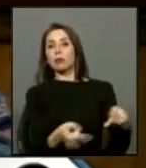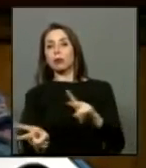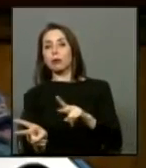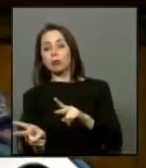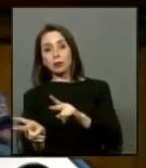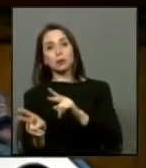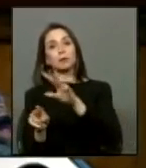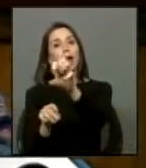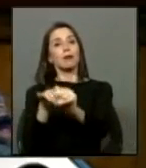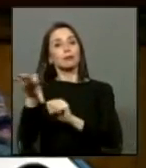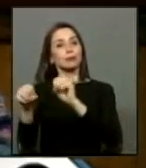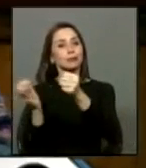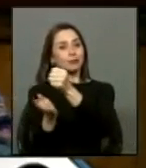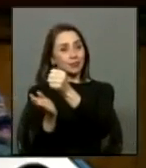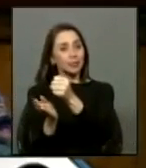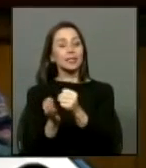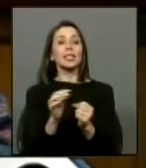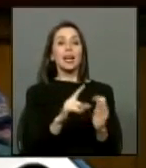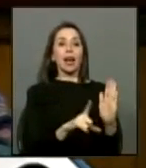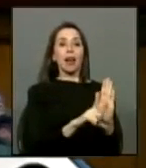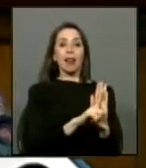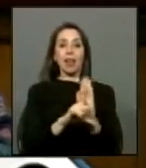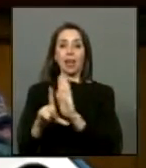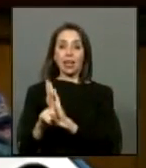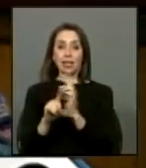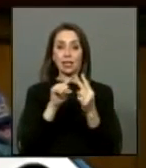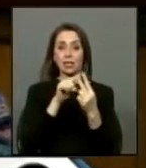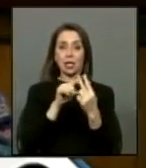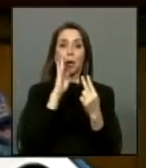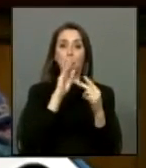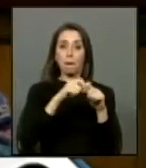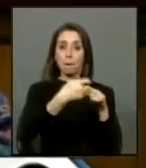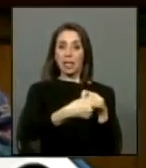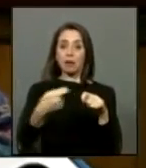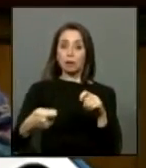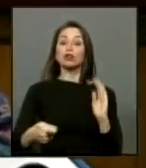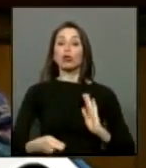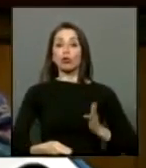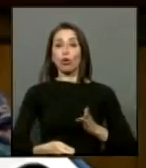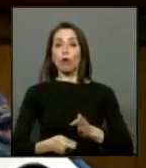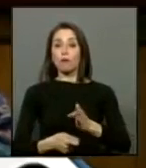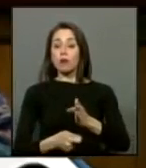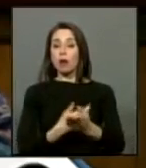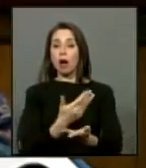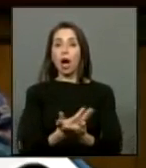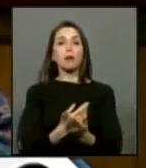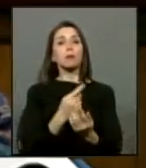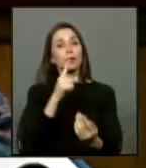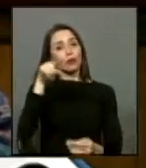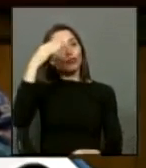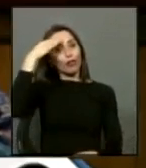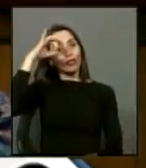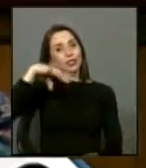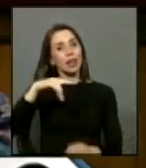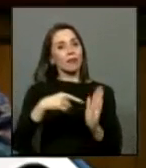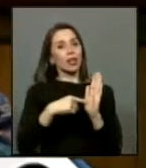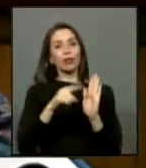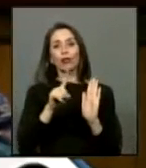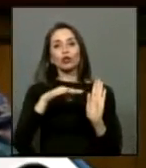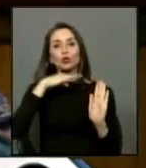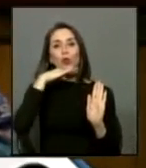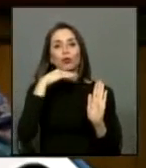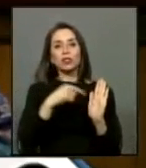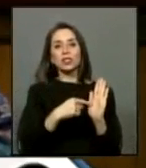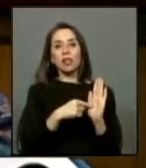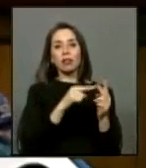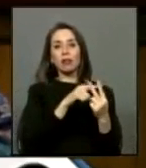Las medidas y beneficios otorgados por ambas leyes se encuentran plenamente vigentes, aunque son reconocidamente insuficientes. Sin perjuicio del